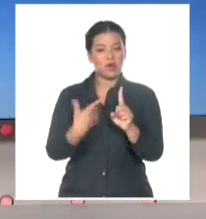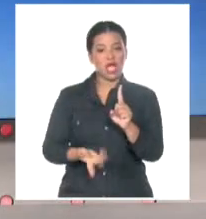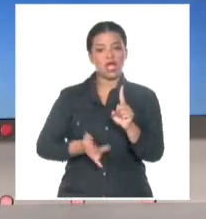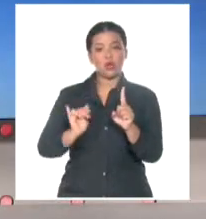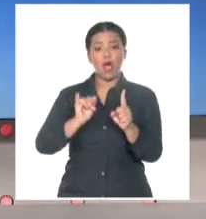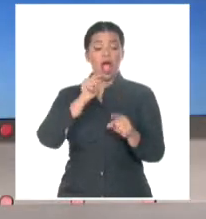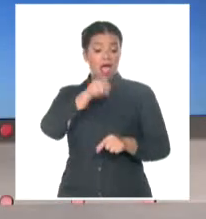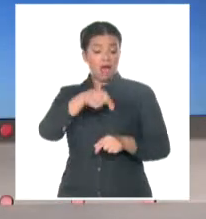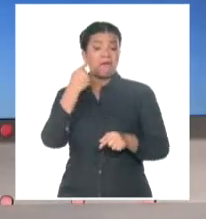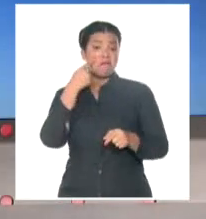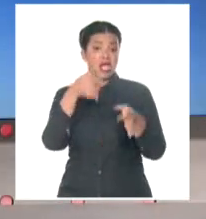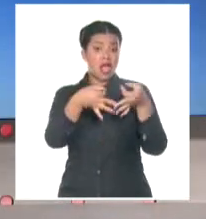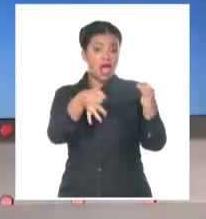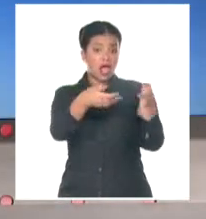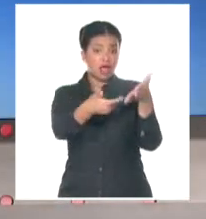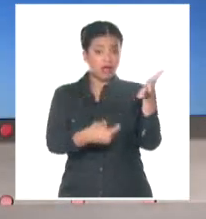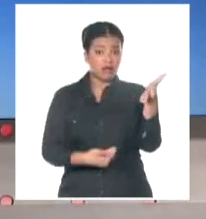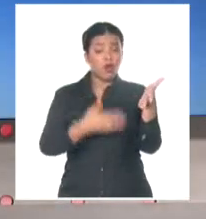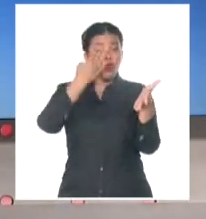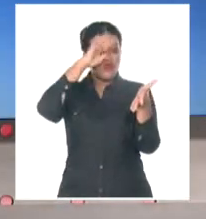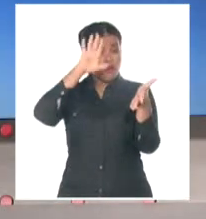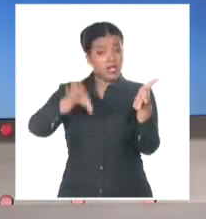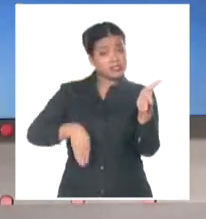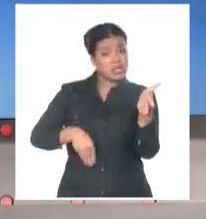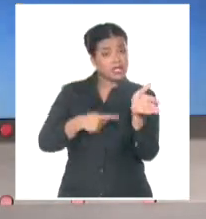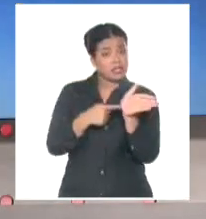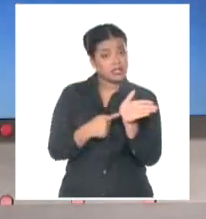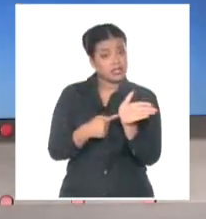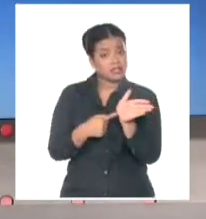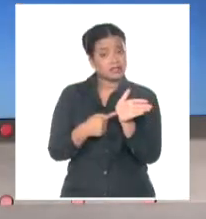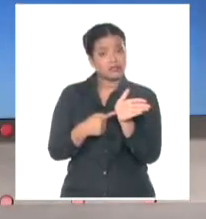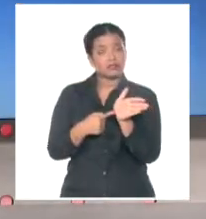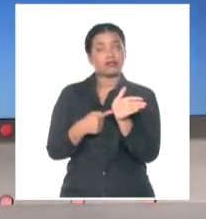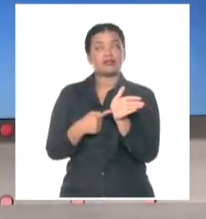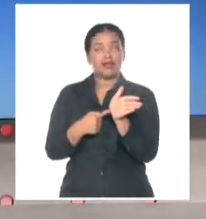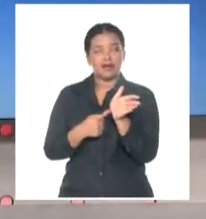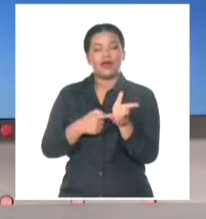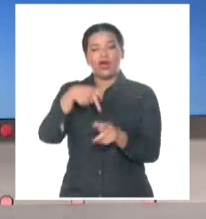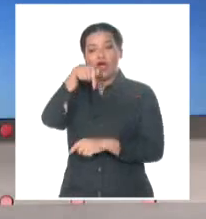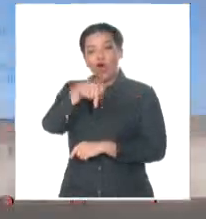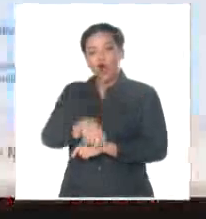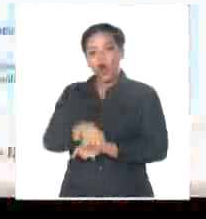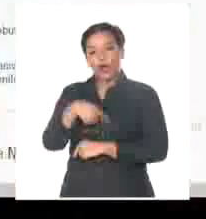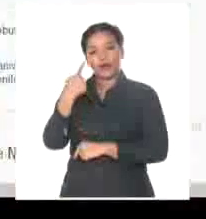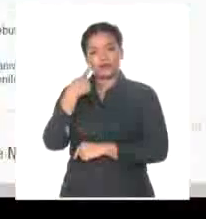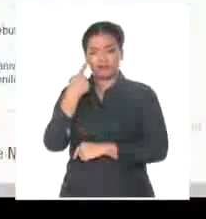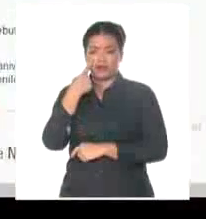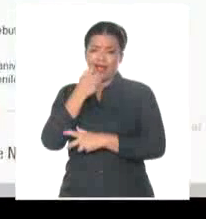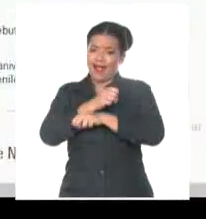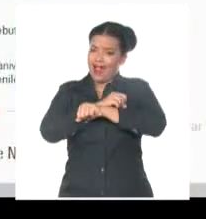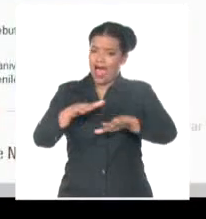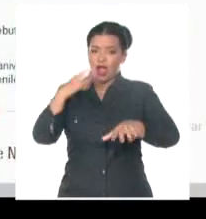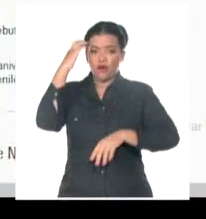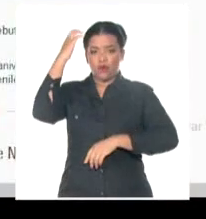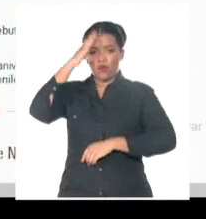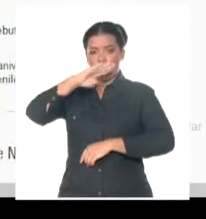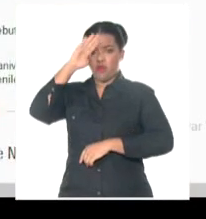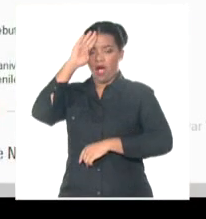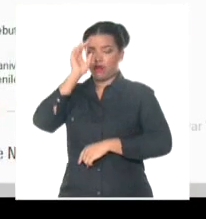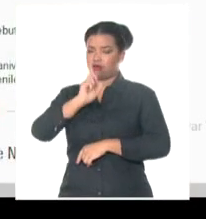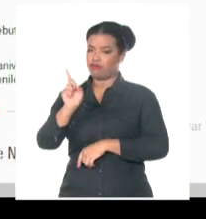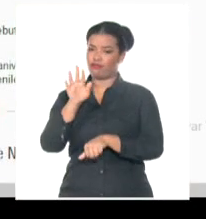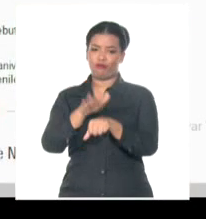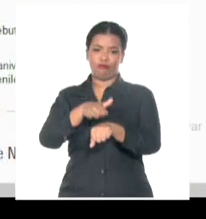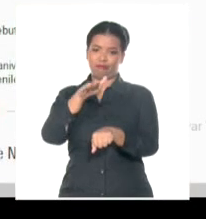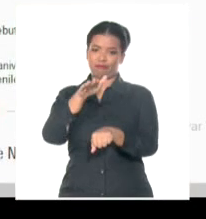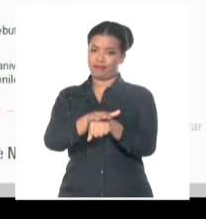Cuba estaba dando su consentimiento para la cesión de la deuda. La sentencia de hoy plantea claramente que el Estado cubano está fuera del